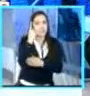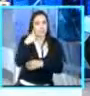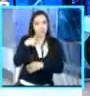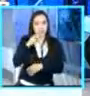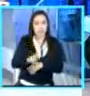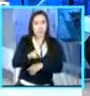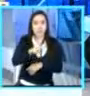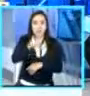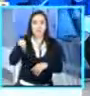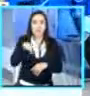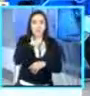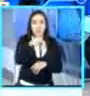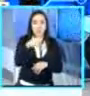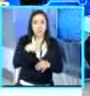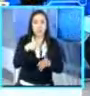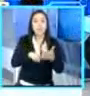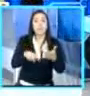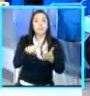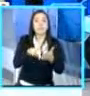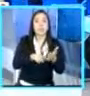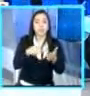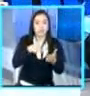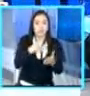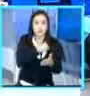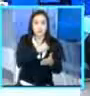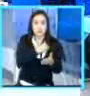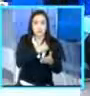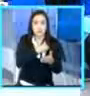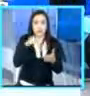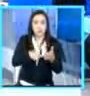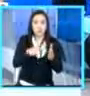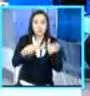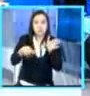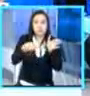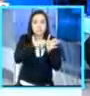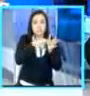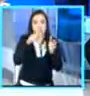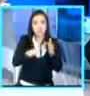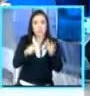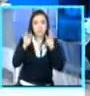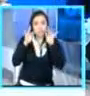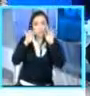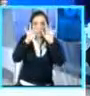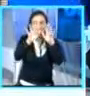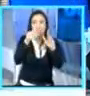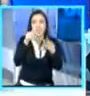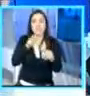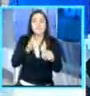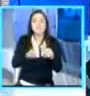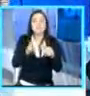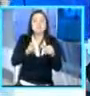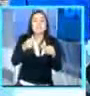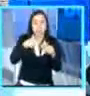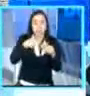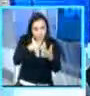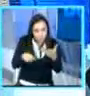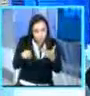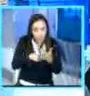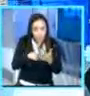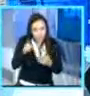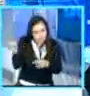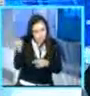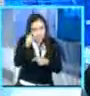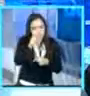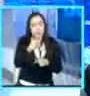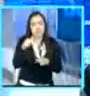sus manos y decir, bueno, sí, voy a votar, lo voy a hacer de esta manera o de la otra, cualquiera que esta sea, pero que se vote. Así que, Anissa, por favor. Bueno,